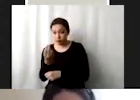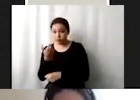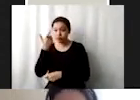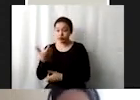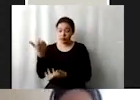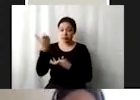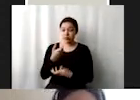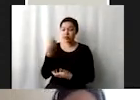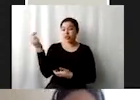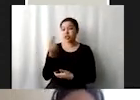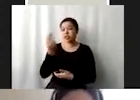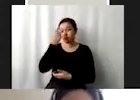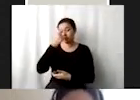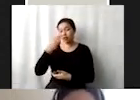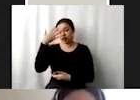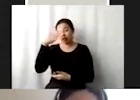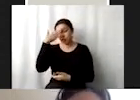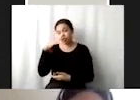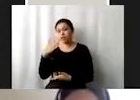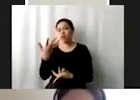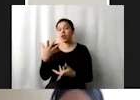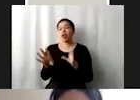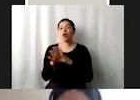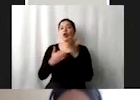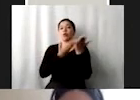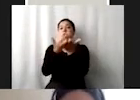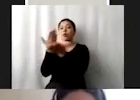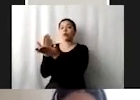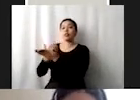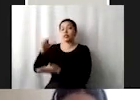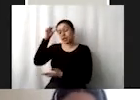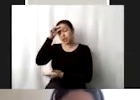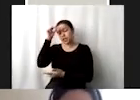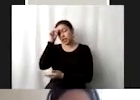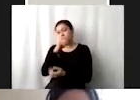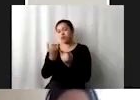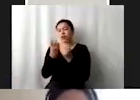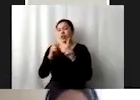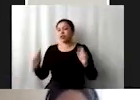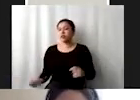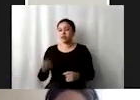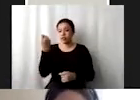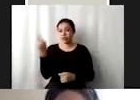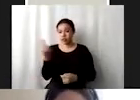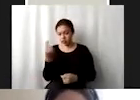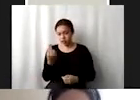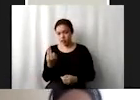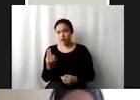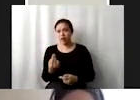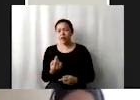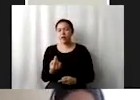saber cuáles van a ser alternativas inteligentes, necesitamos desarrollo tecnológico, necesitamos